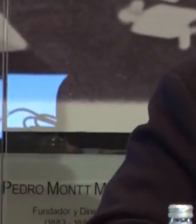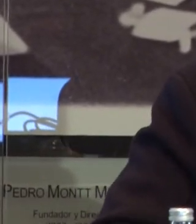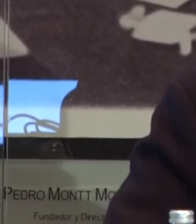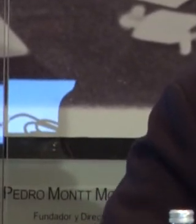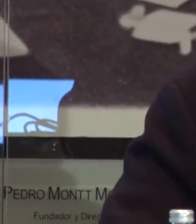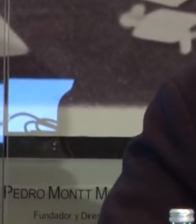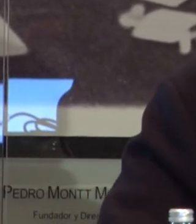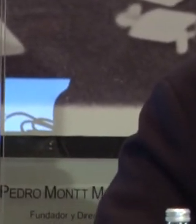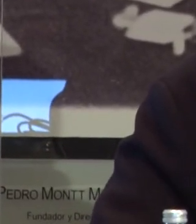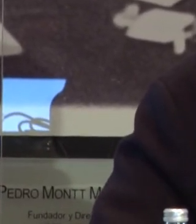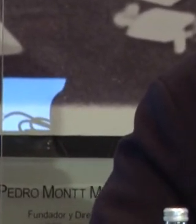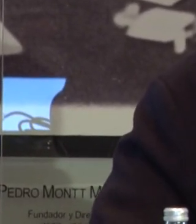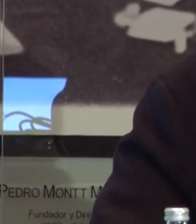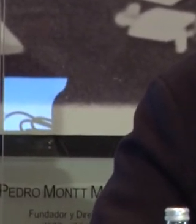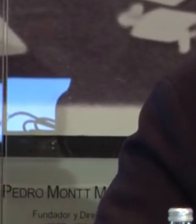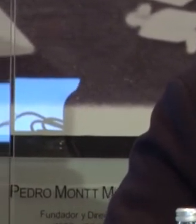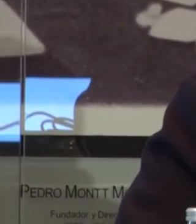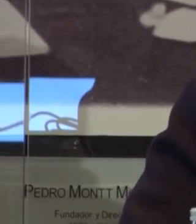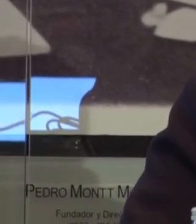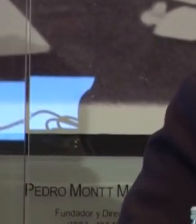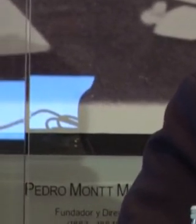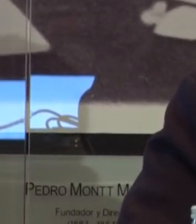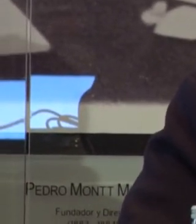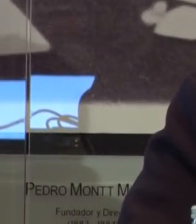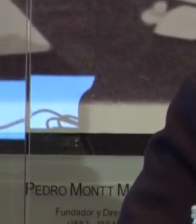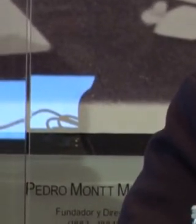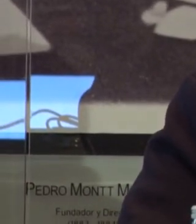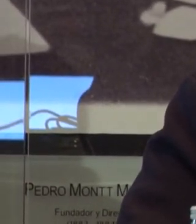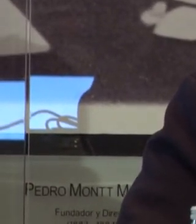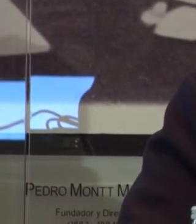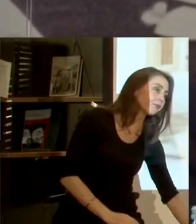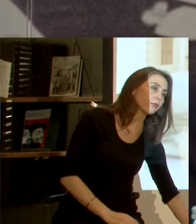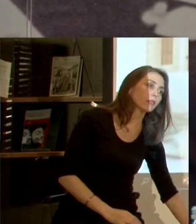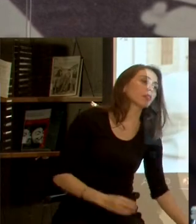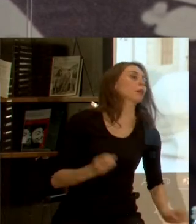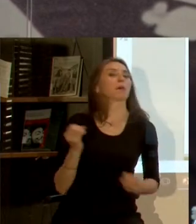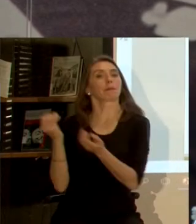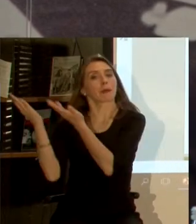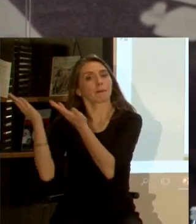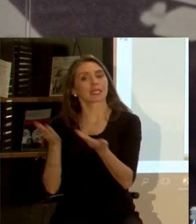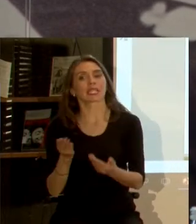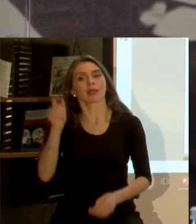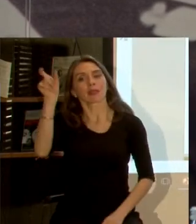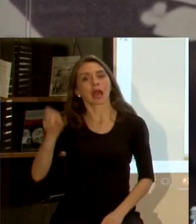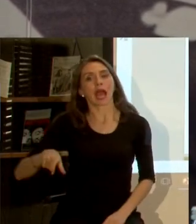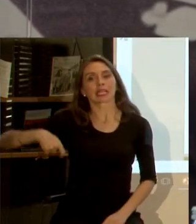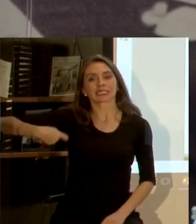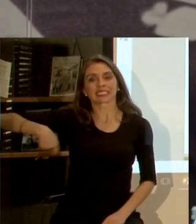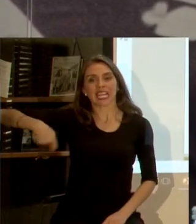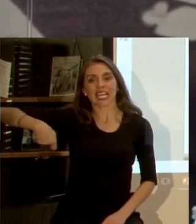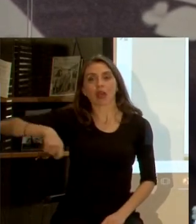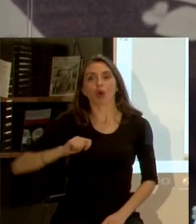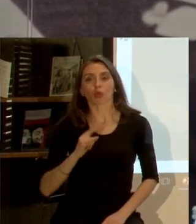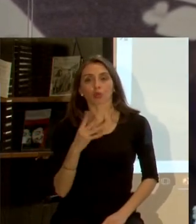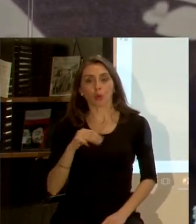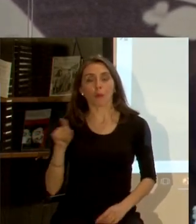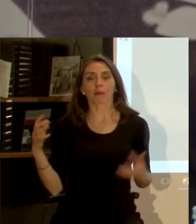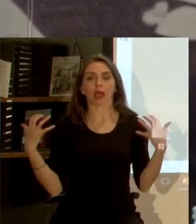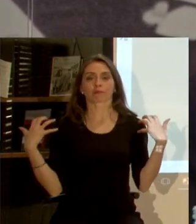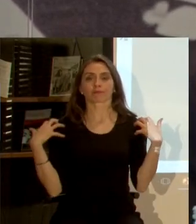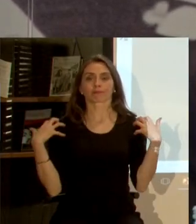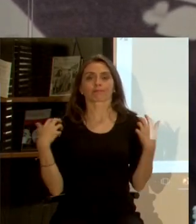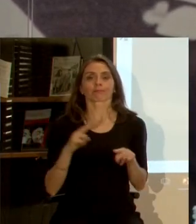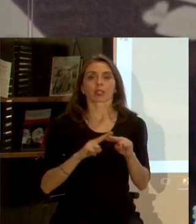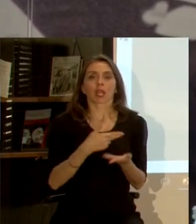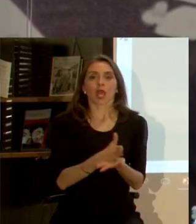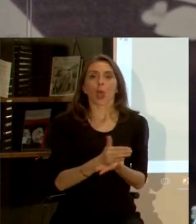quiero darle la bienvenida y agradecer al senador Eugenio Tuma que han sido designados por el Senado como punto focal para la implementación